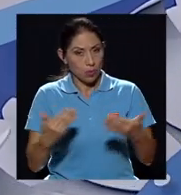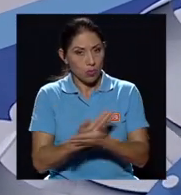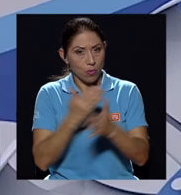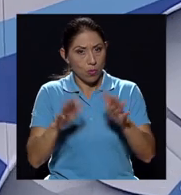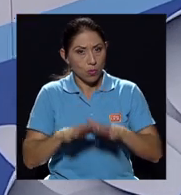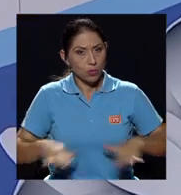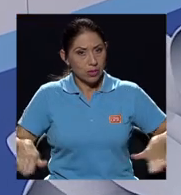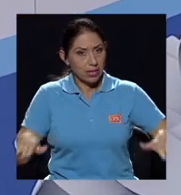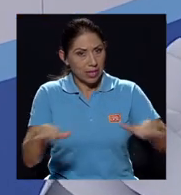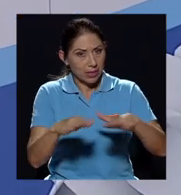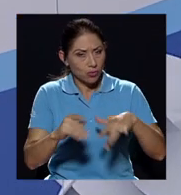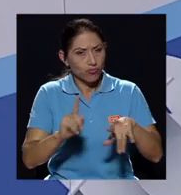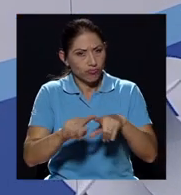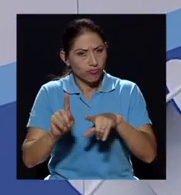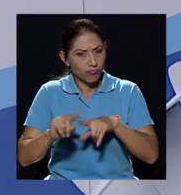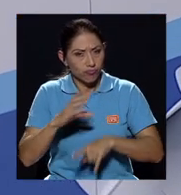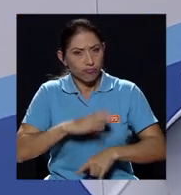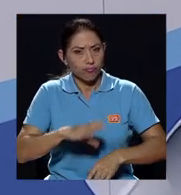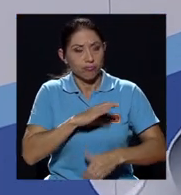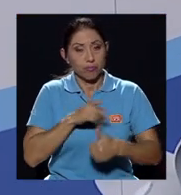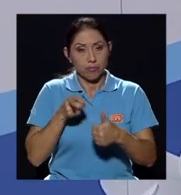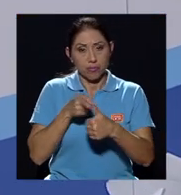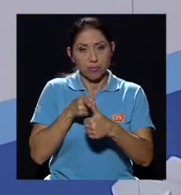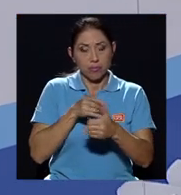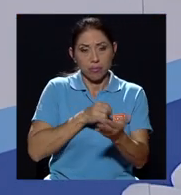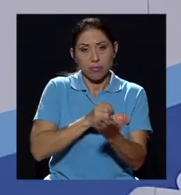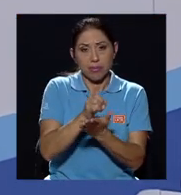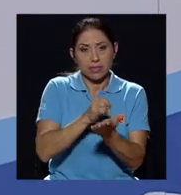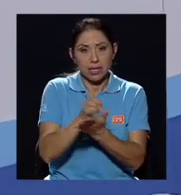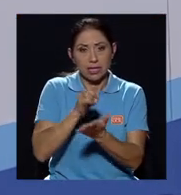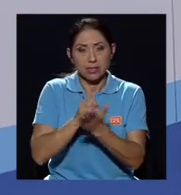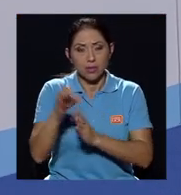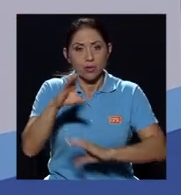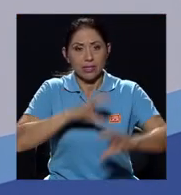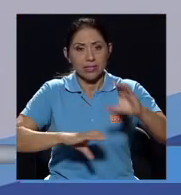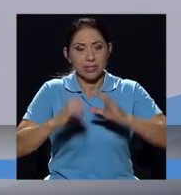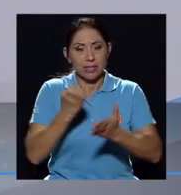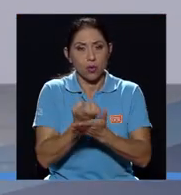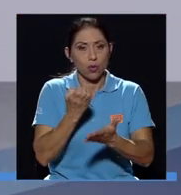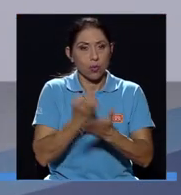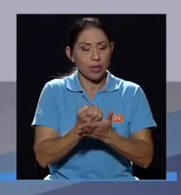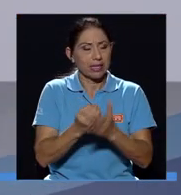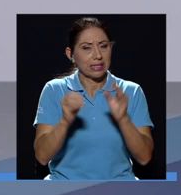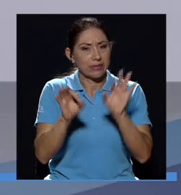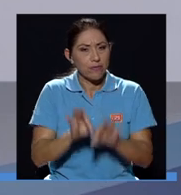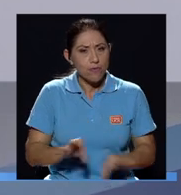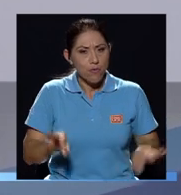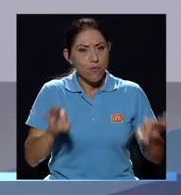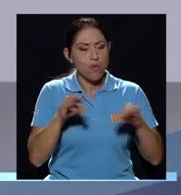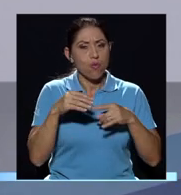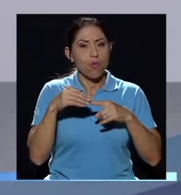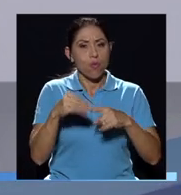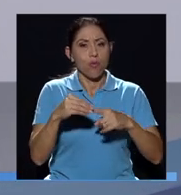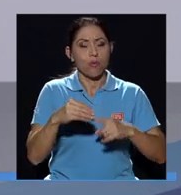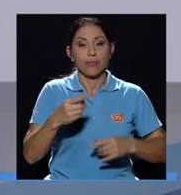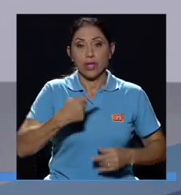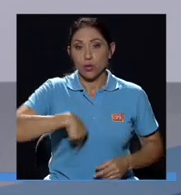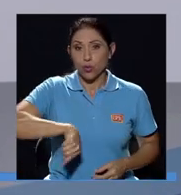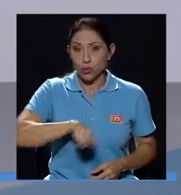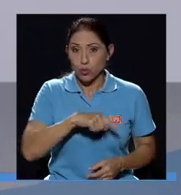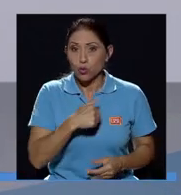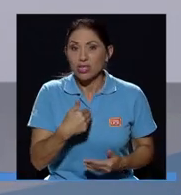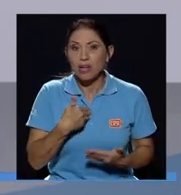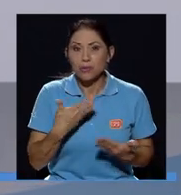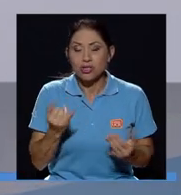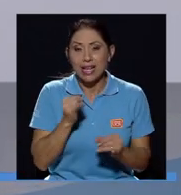En primer lugar, la investigación en ciencias económicas sigue siendo fundamental y nosotros tenemos ahí el